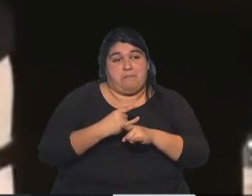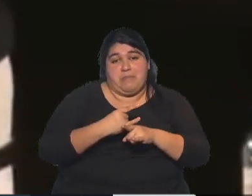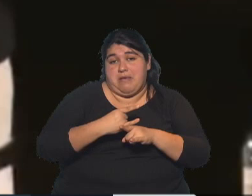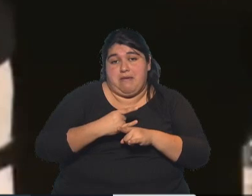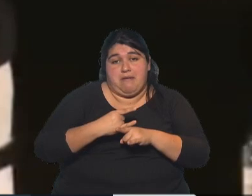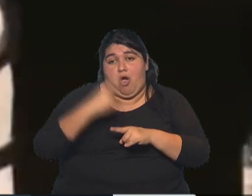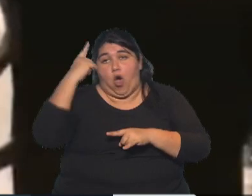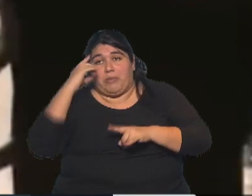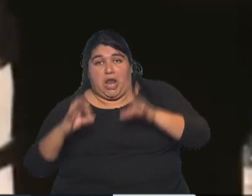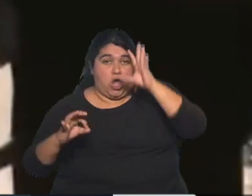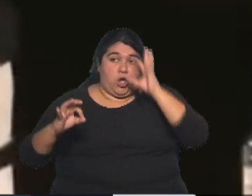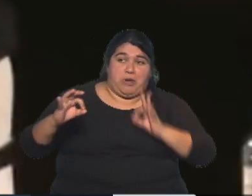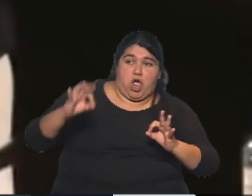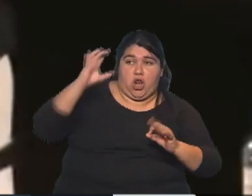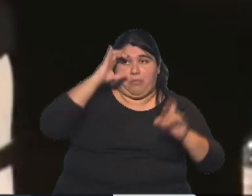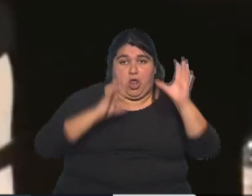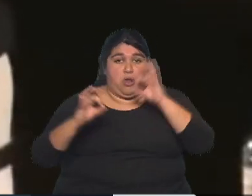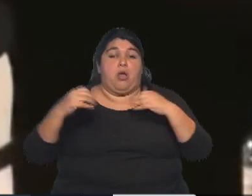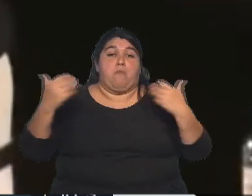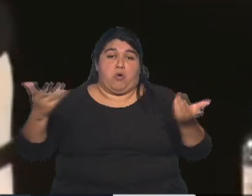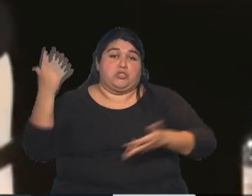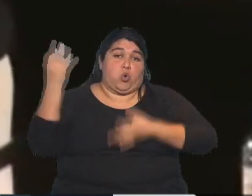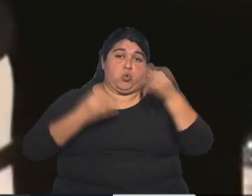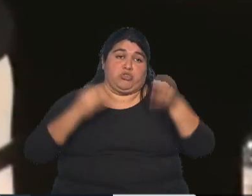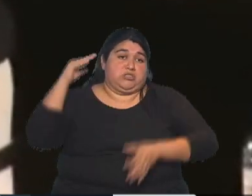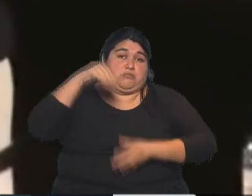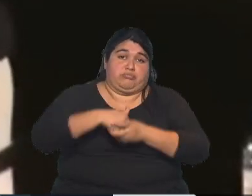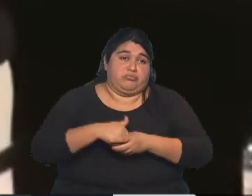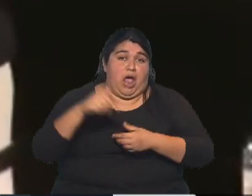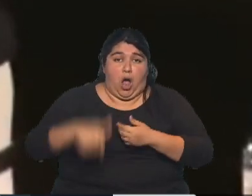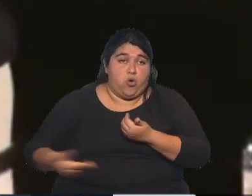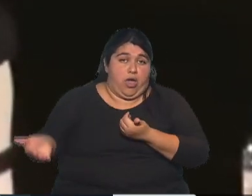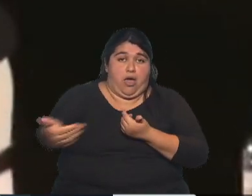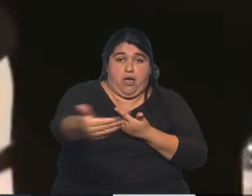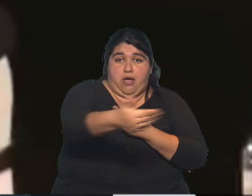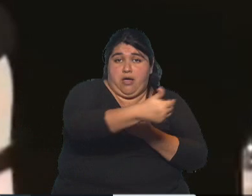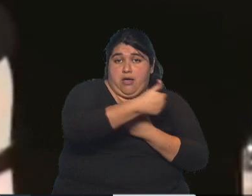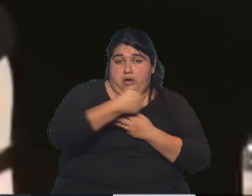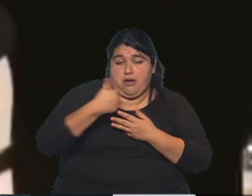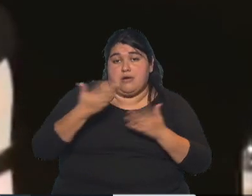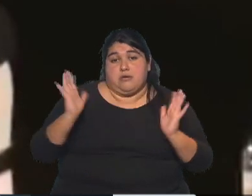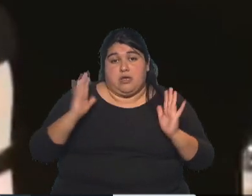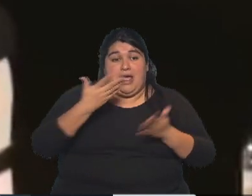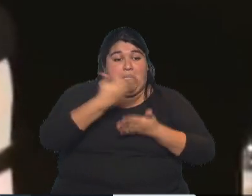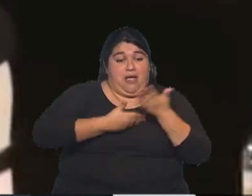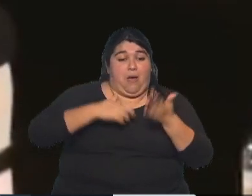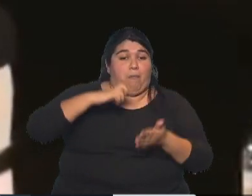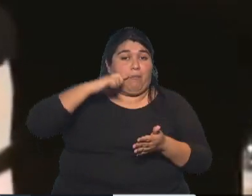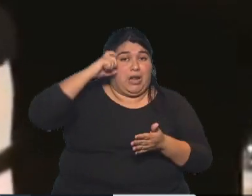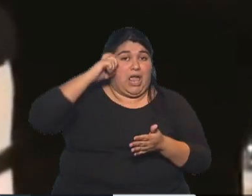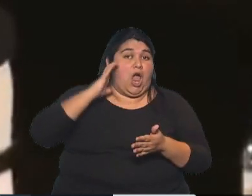y creo que hoy está interviniendo la justicia secuestrando y es muy probable el pliego, es muy probable que